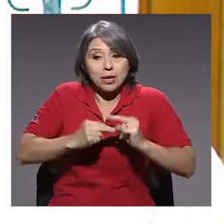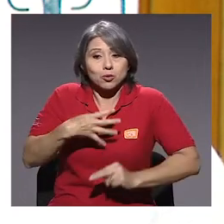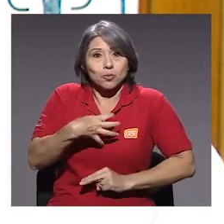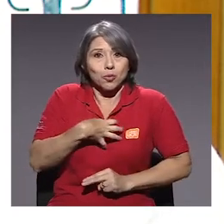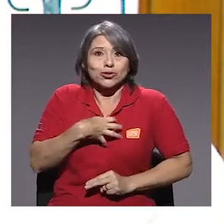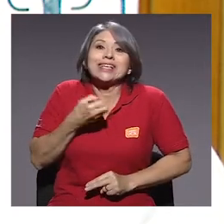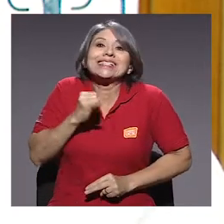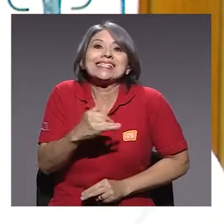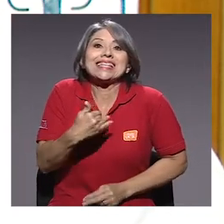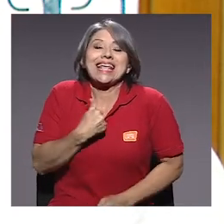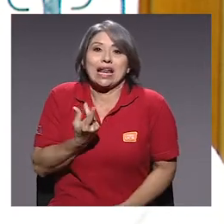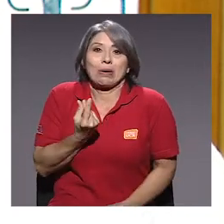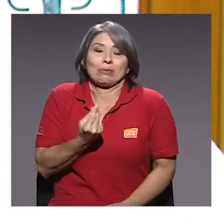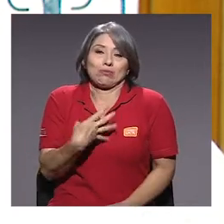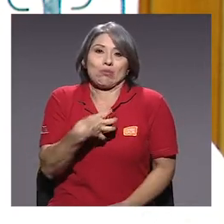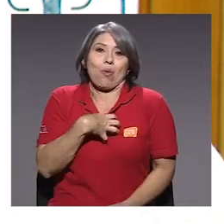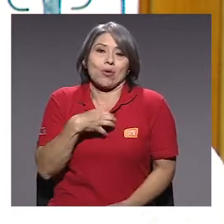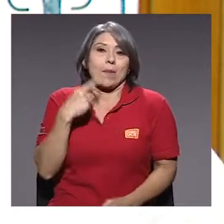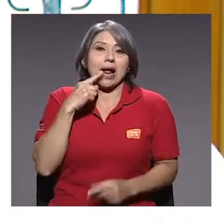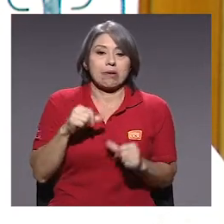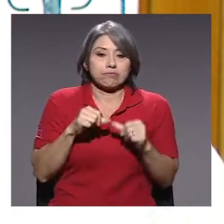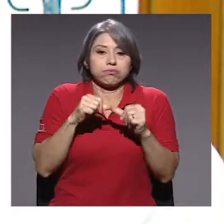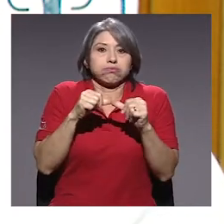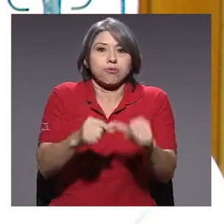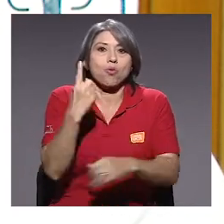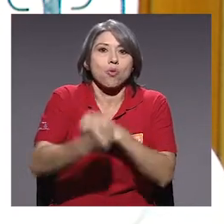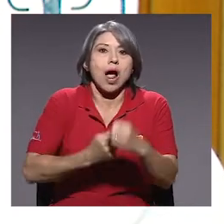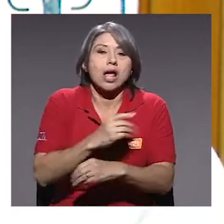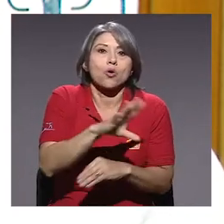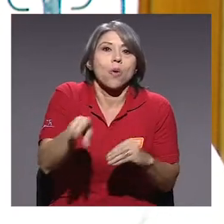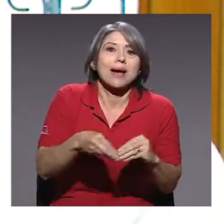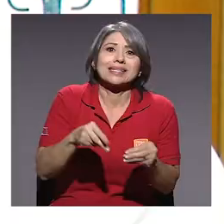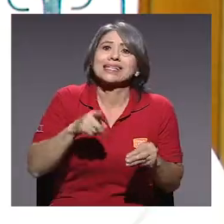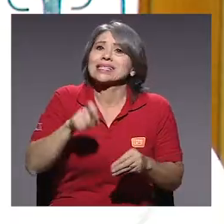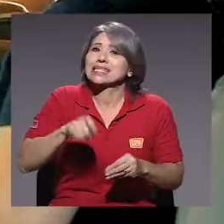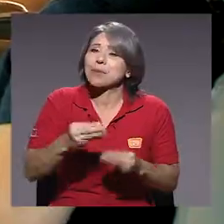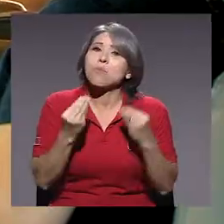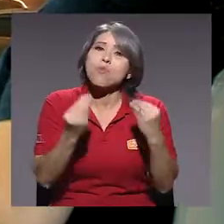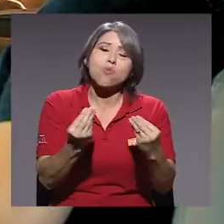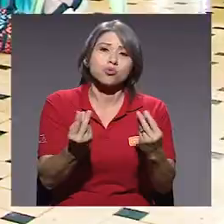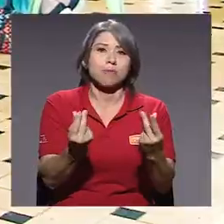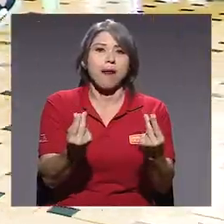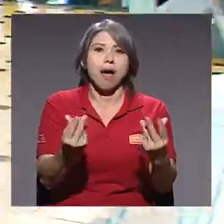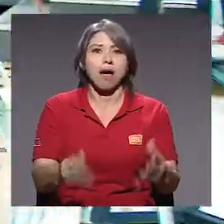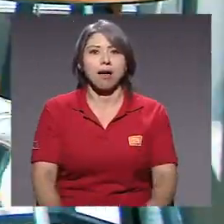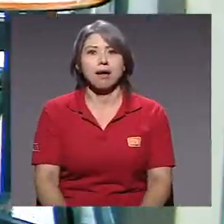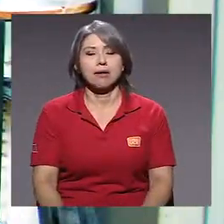emprender es el que tenga capital para sostenerlo durante un año o más. Eso es un montón de plata.